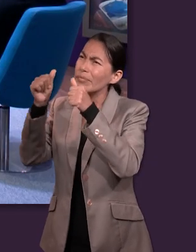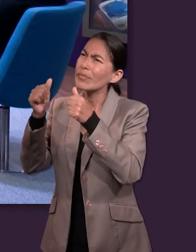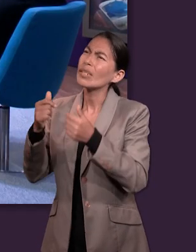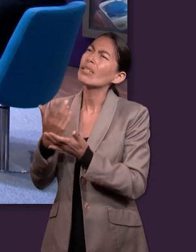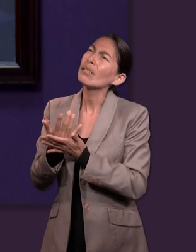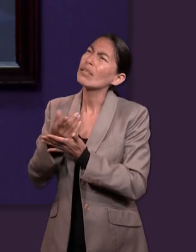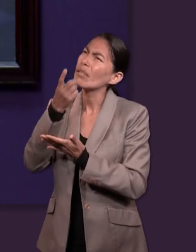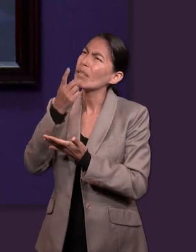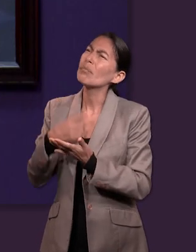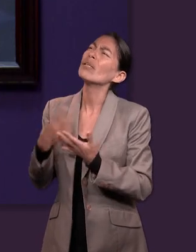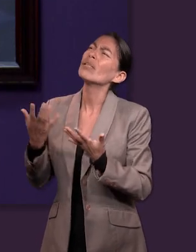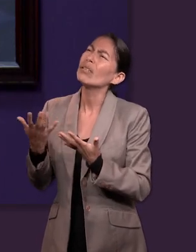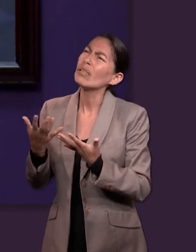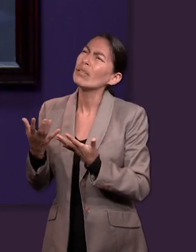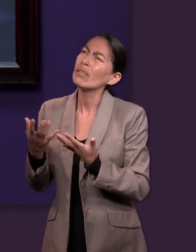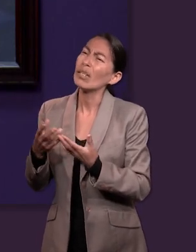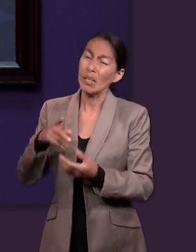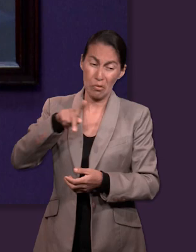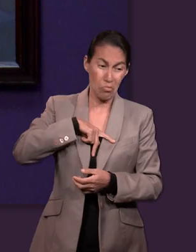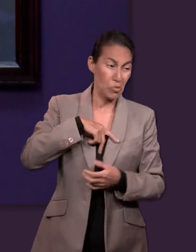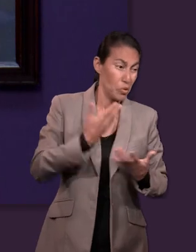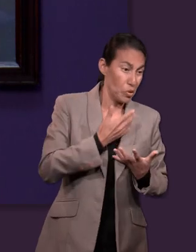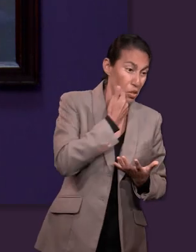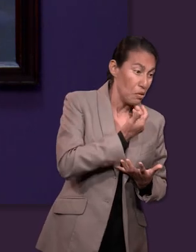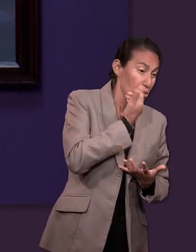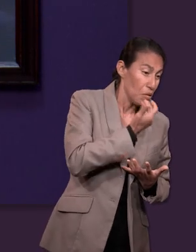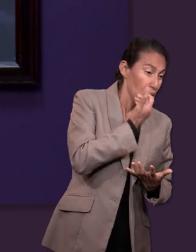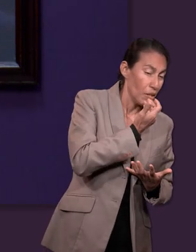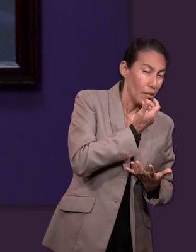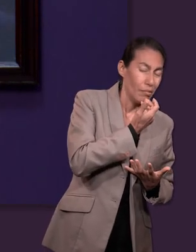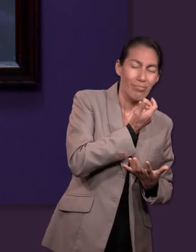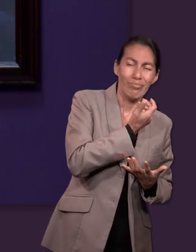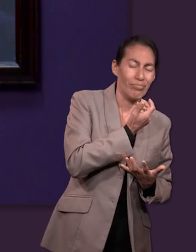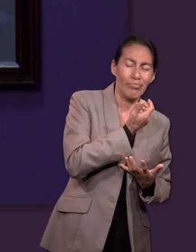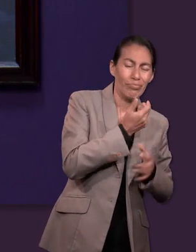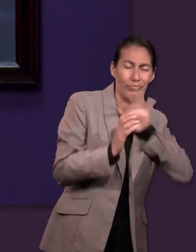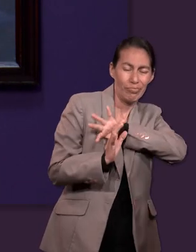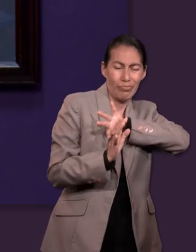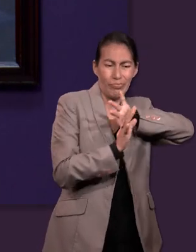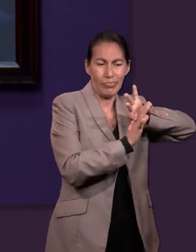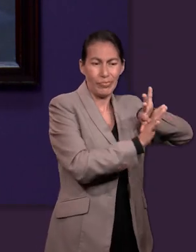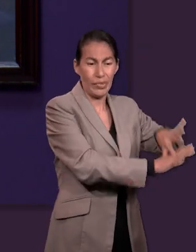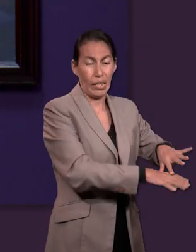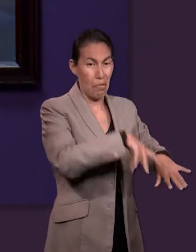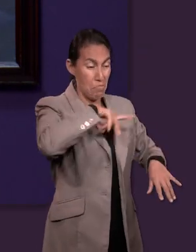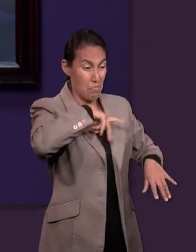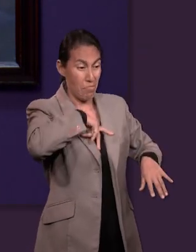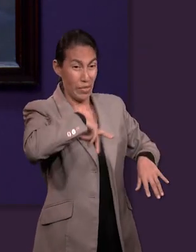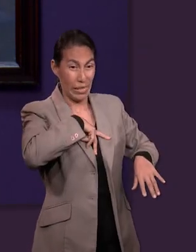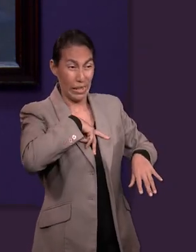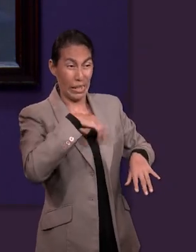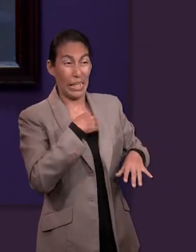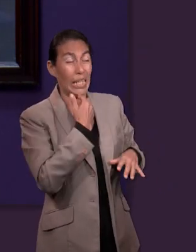es decir, debemos dejar a un lado esos deseos que nosotros tenemos, ¿no? Renunciar, por eso es morir a